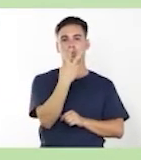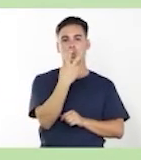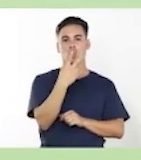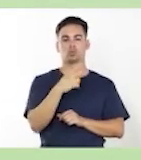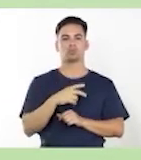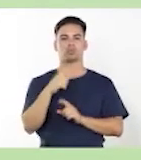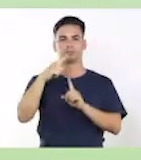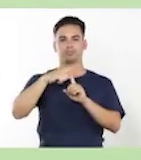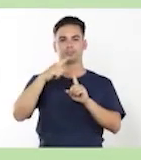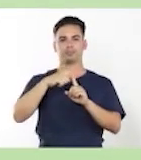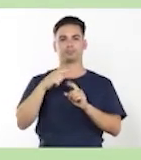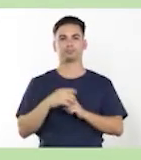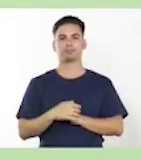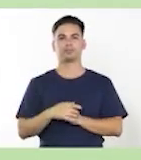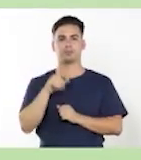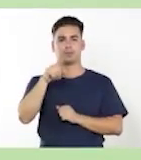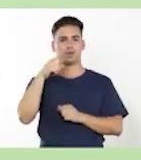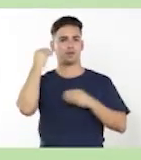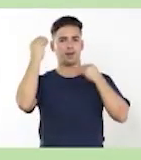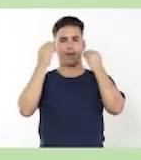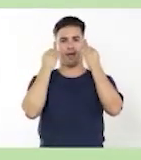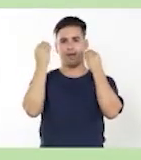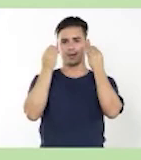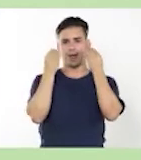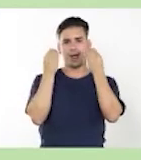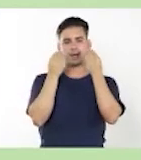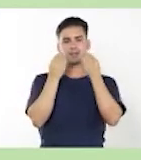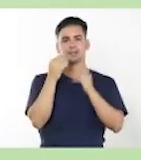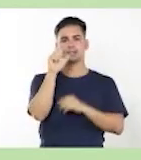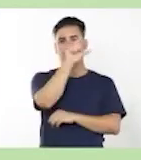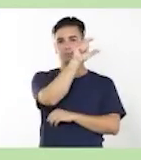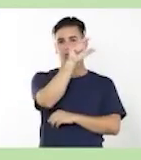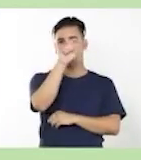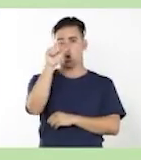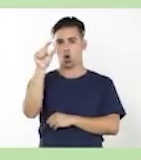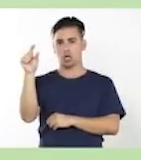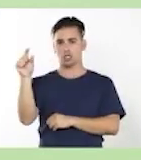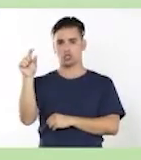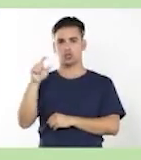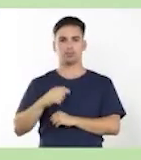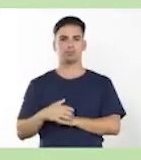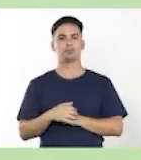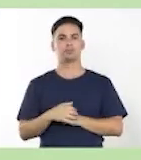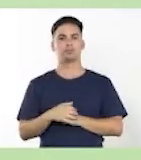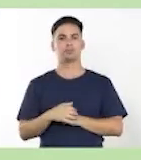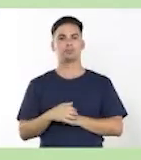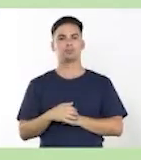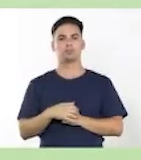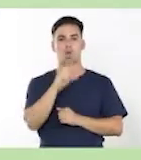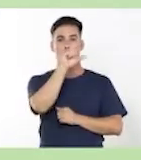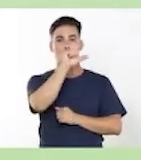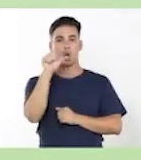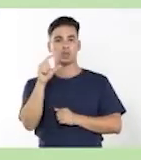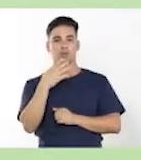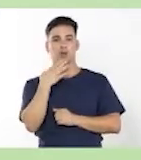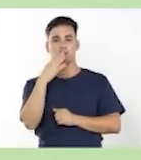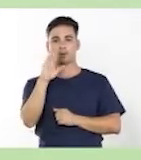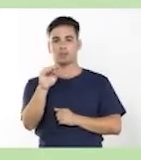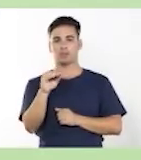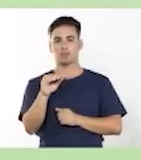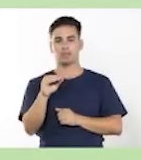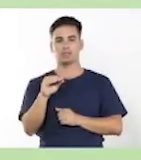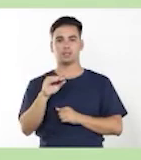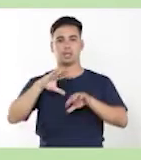realice el análisis sintáctico de la siguiente oración. Inciso hundiremos